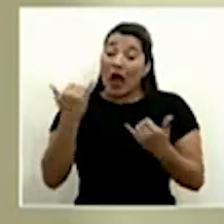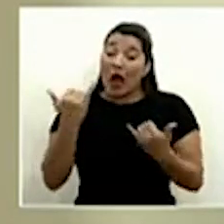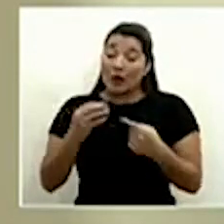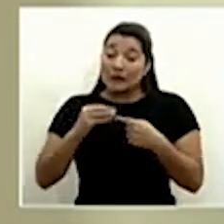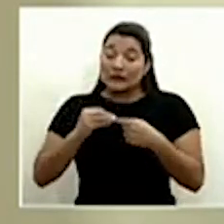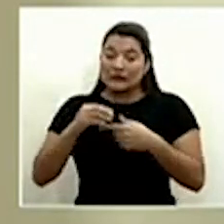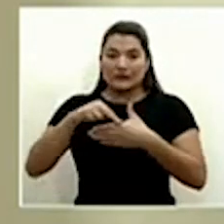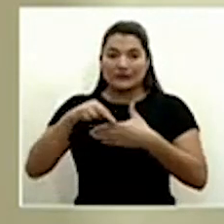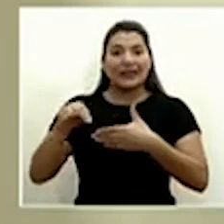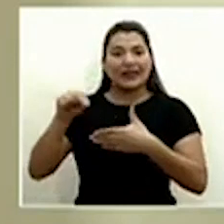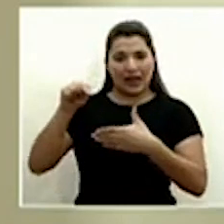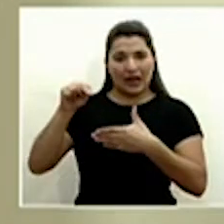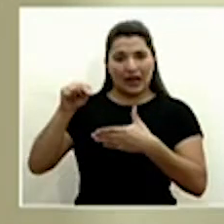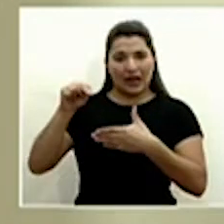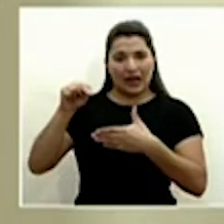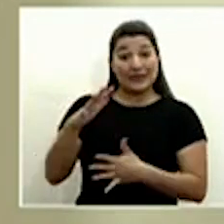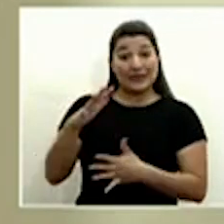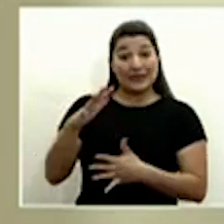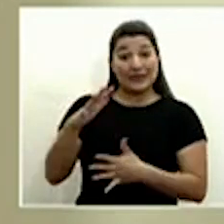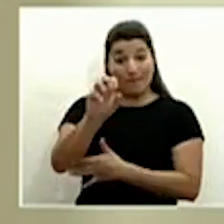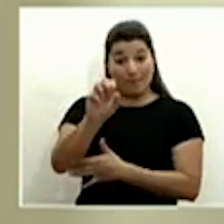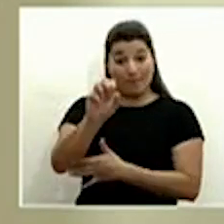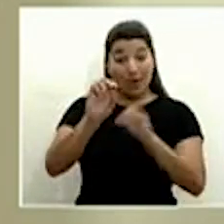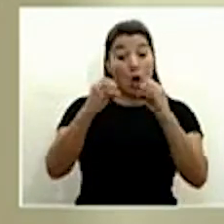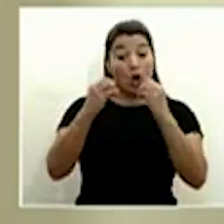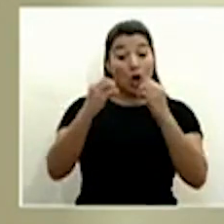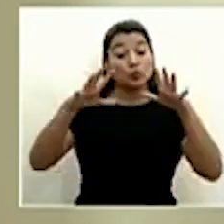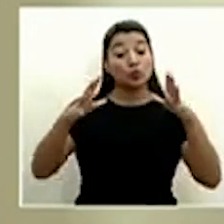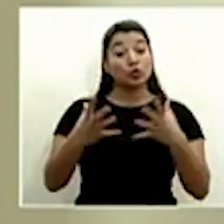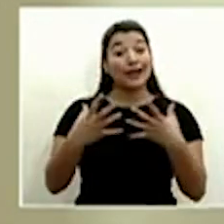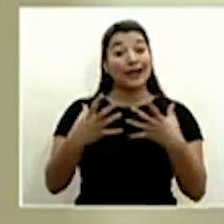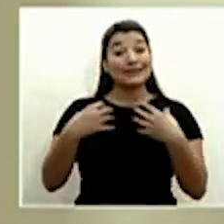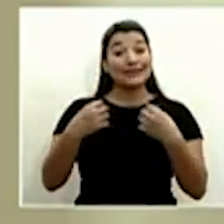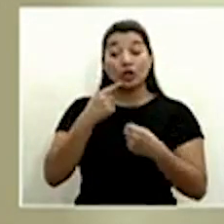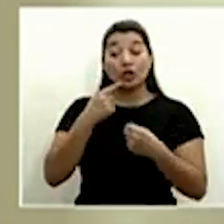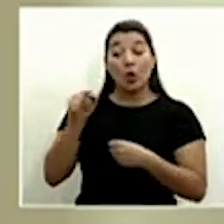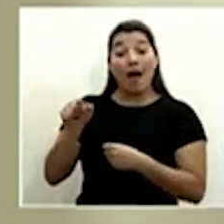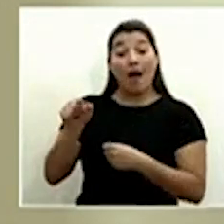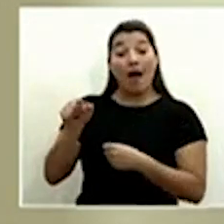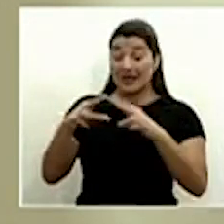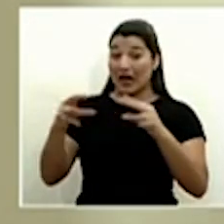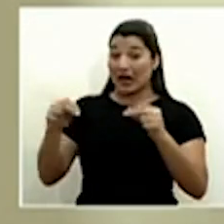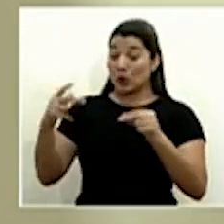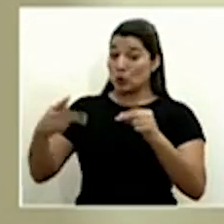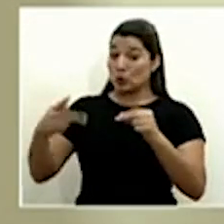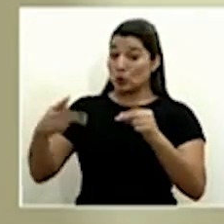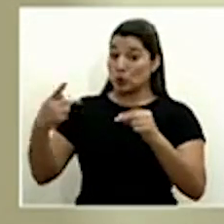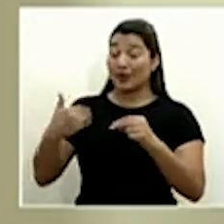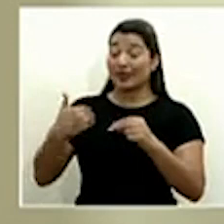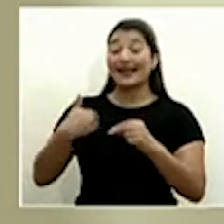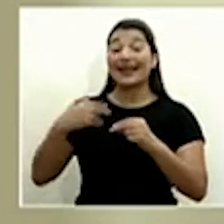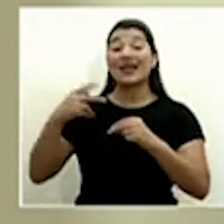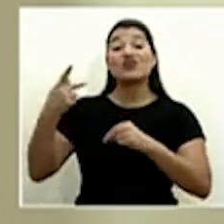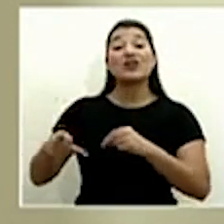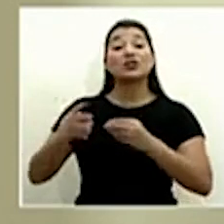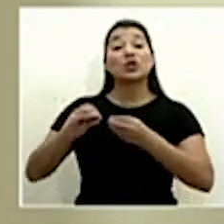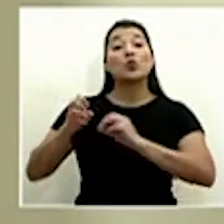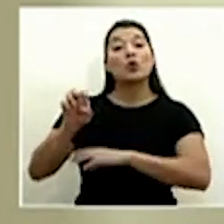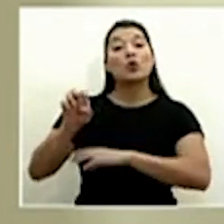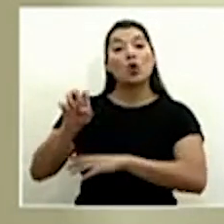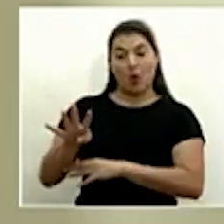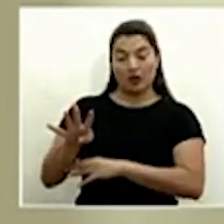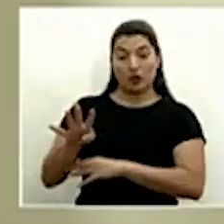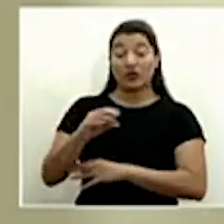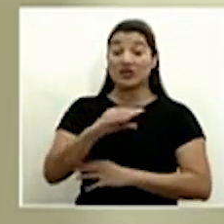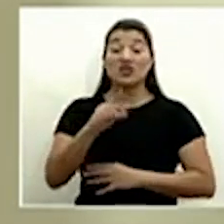la misma OMS como un país con transmisión comunitaria, riesgo 4. Y, en realidad, en Centroamérica